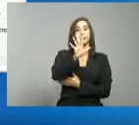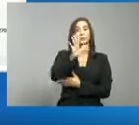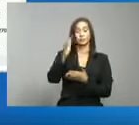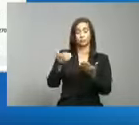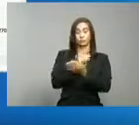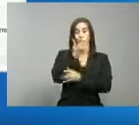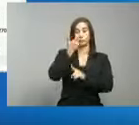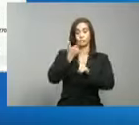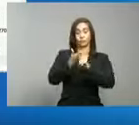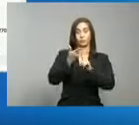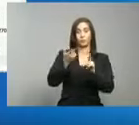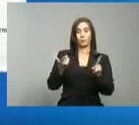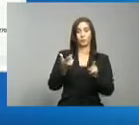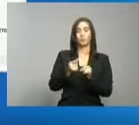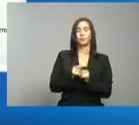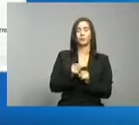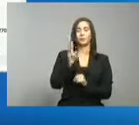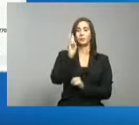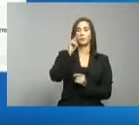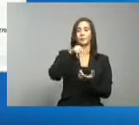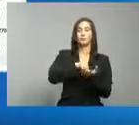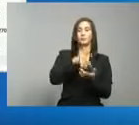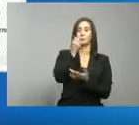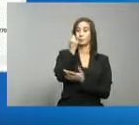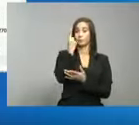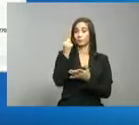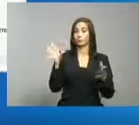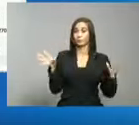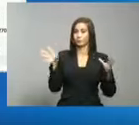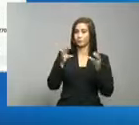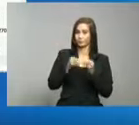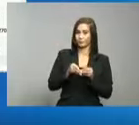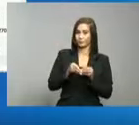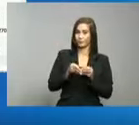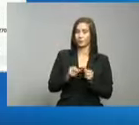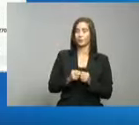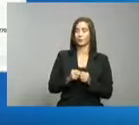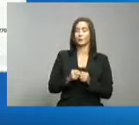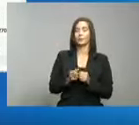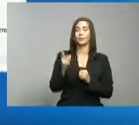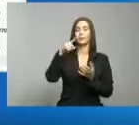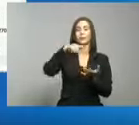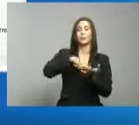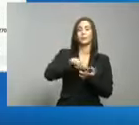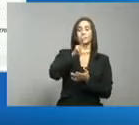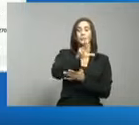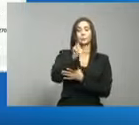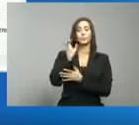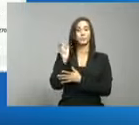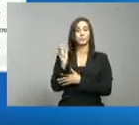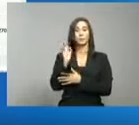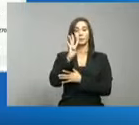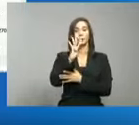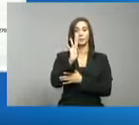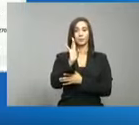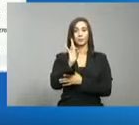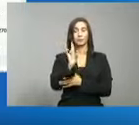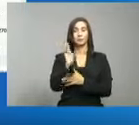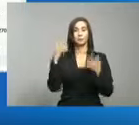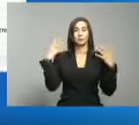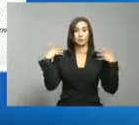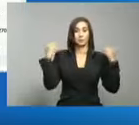2.011 acumulados, 1.347 recuperados, 4